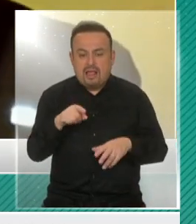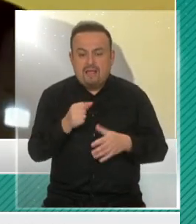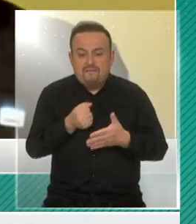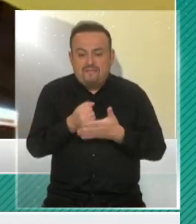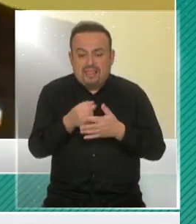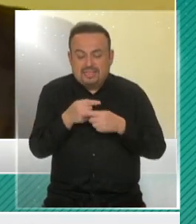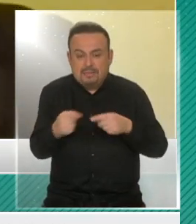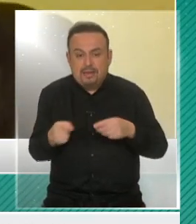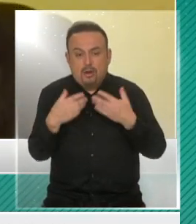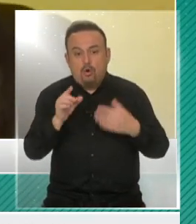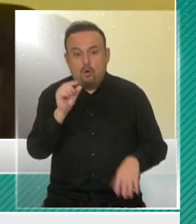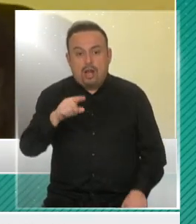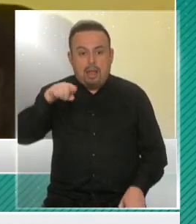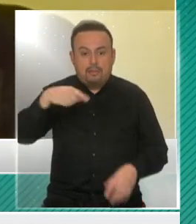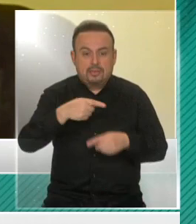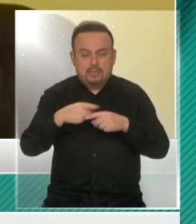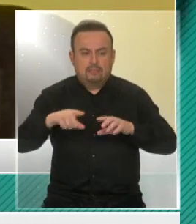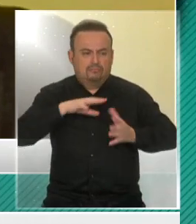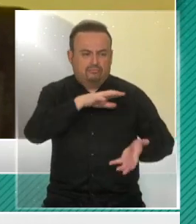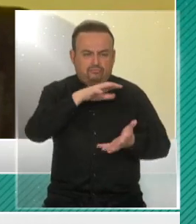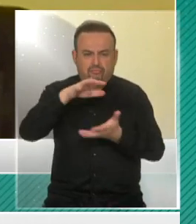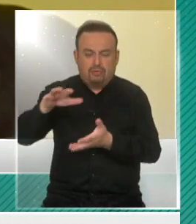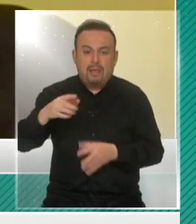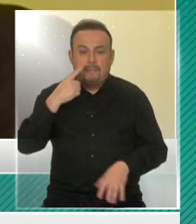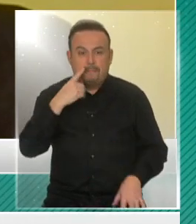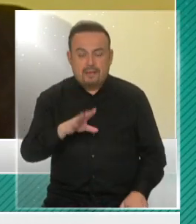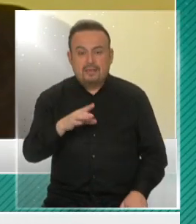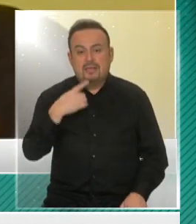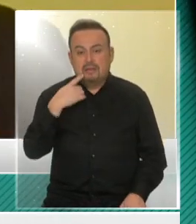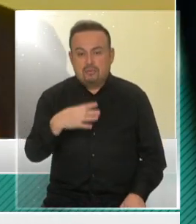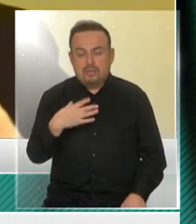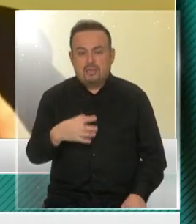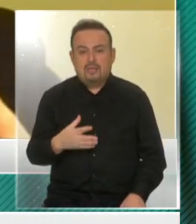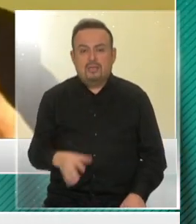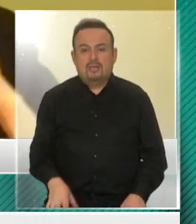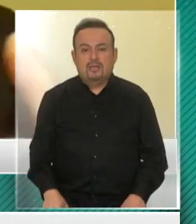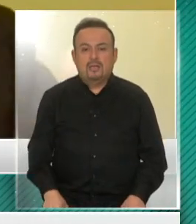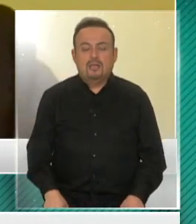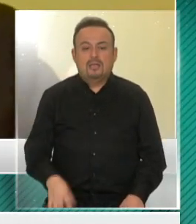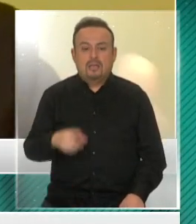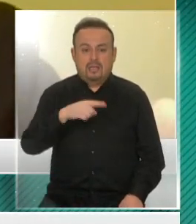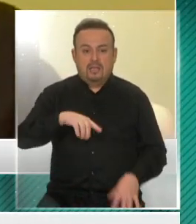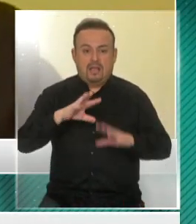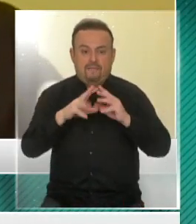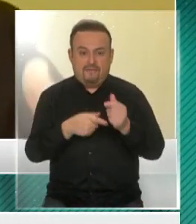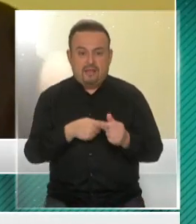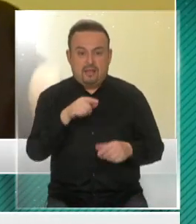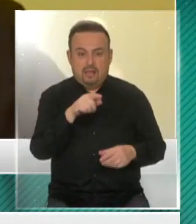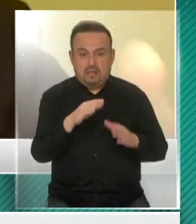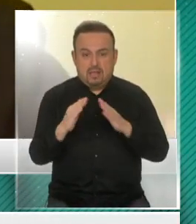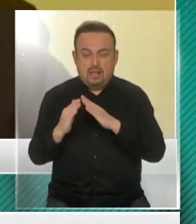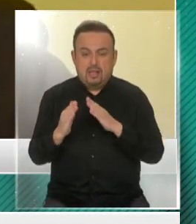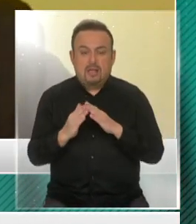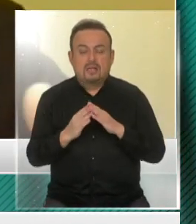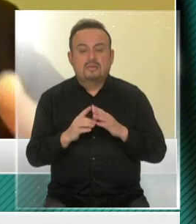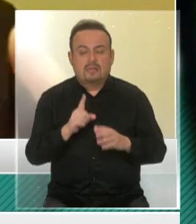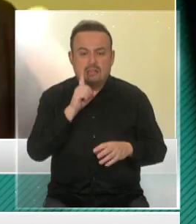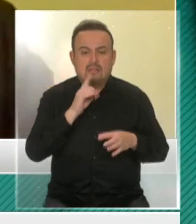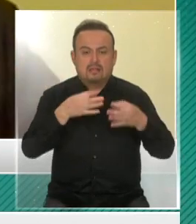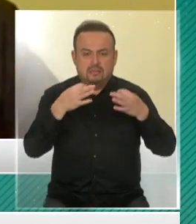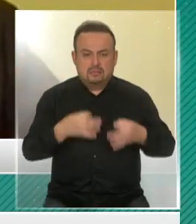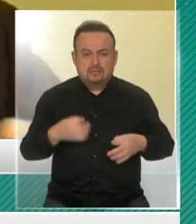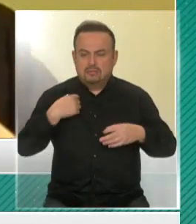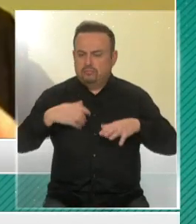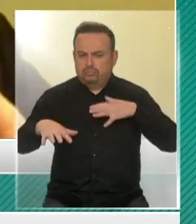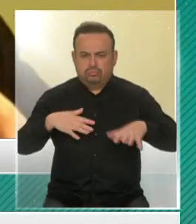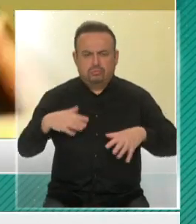semana, inicios de la próxima con la distribución. Pero también es importante, Andrea, que las familias en sus casas tengan certeza de que estamos